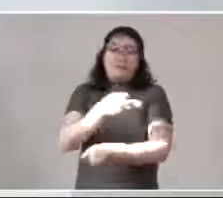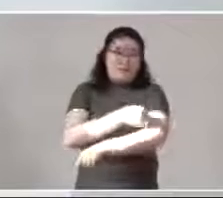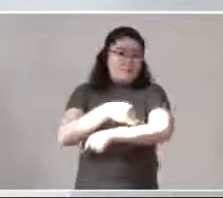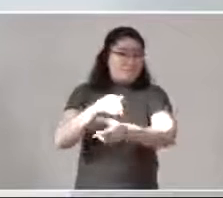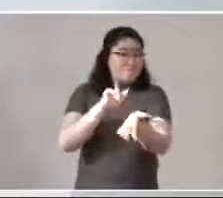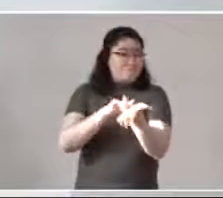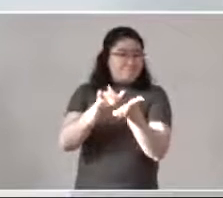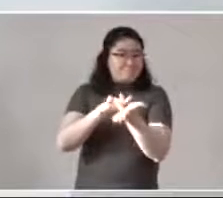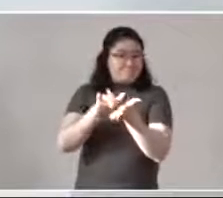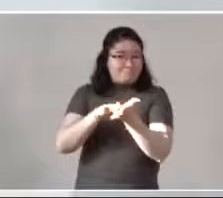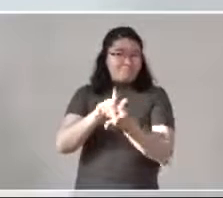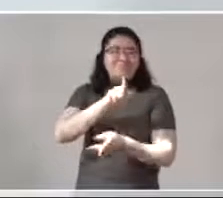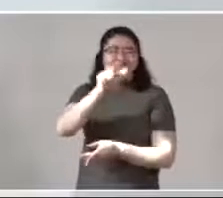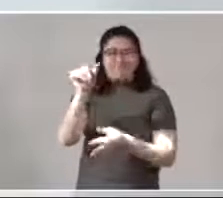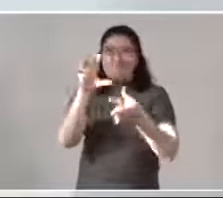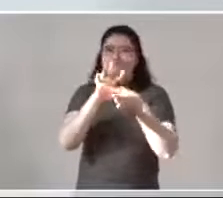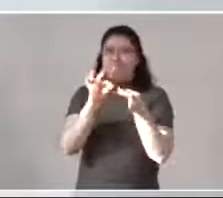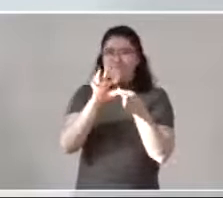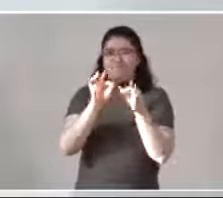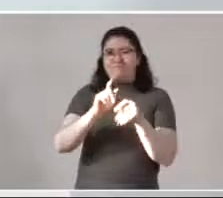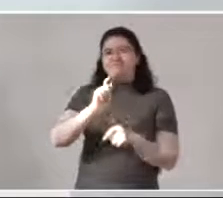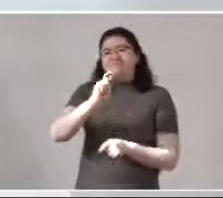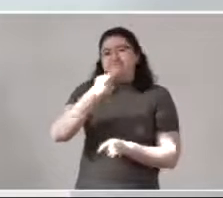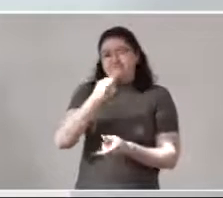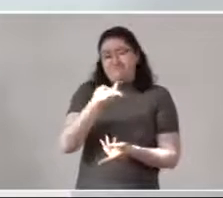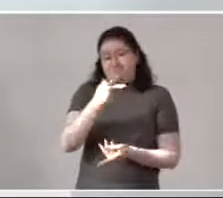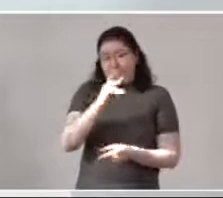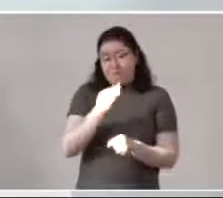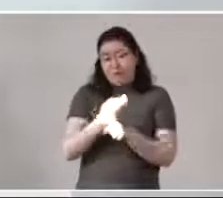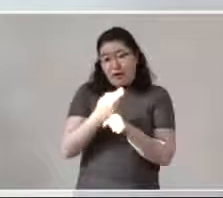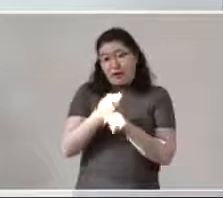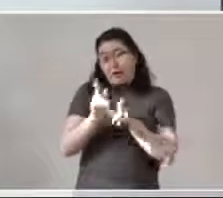familias. Ya en su momento daremos más detalles de ello, pero estamos ahí pendientes.